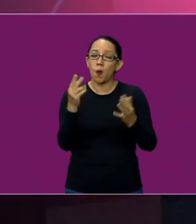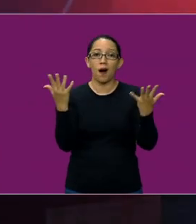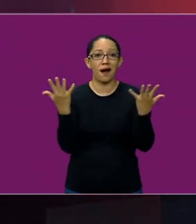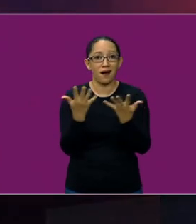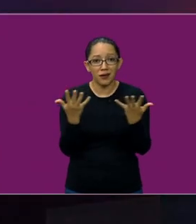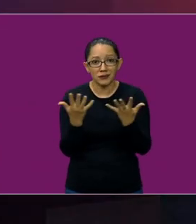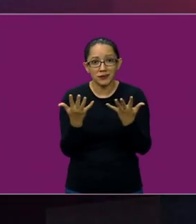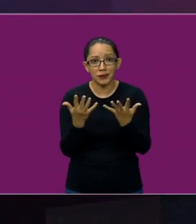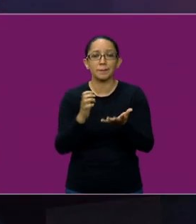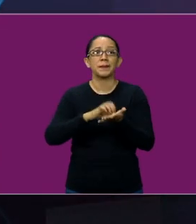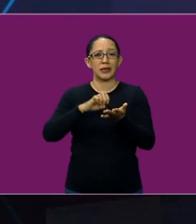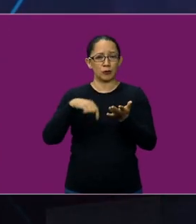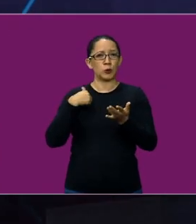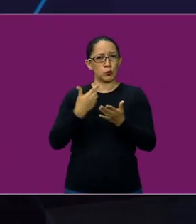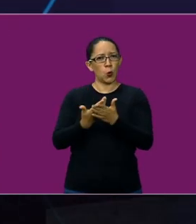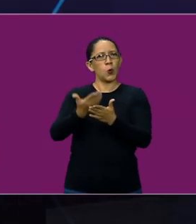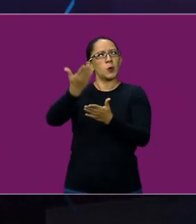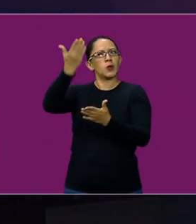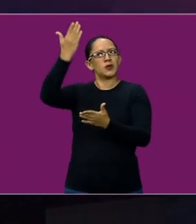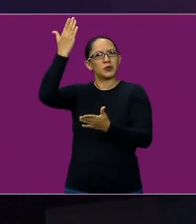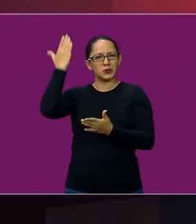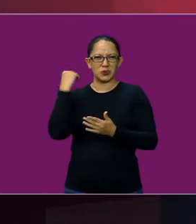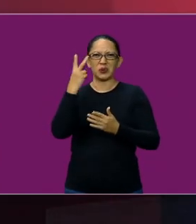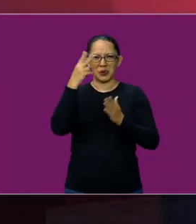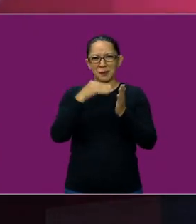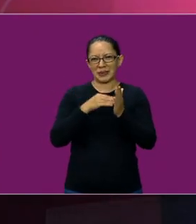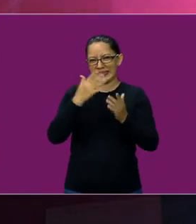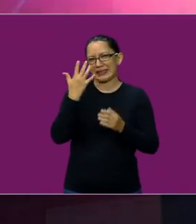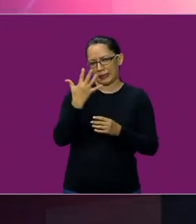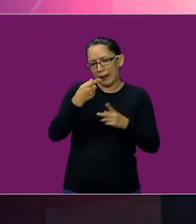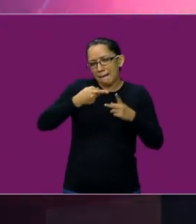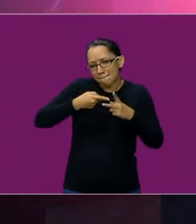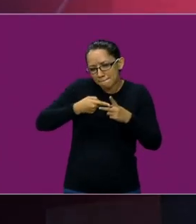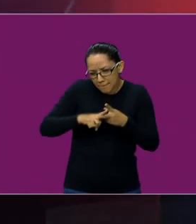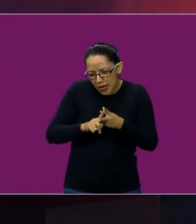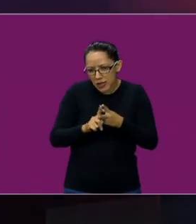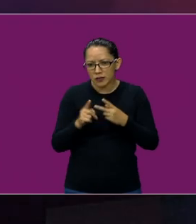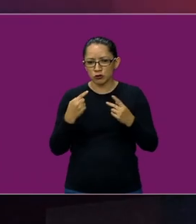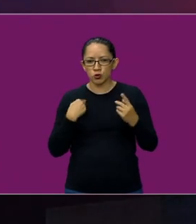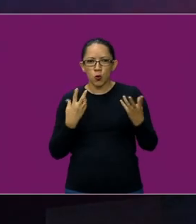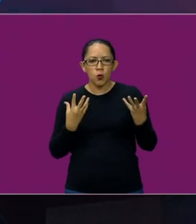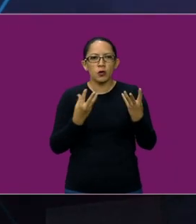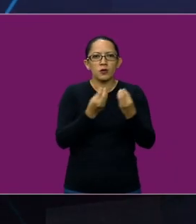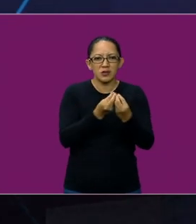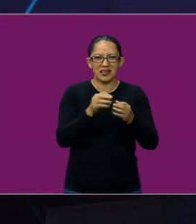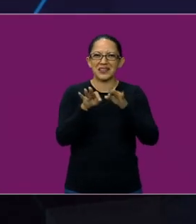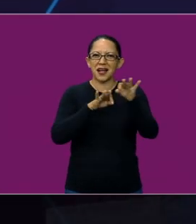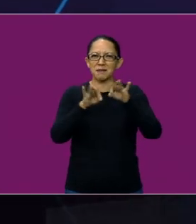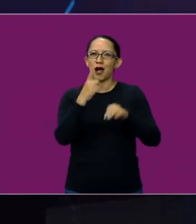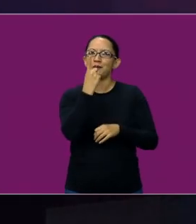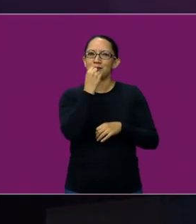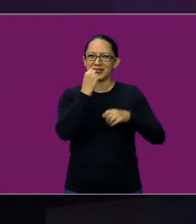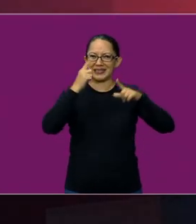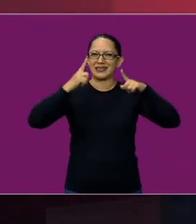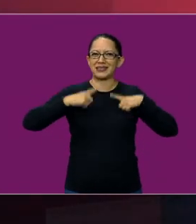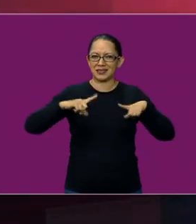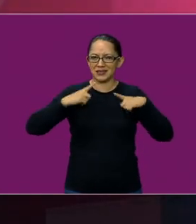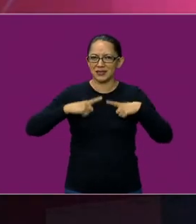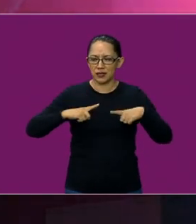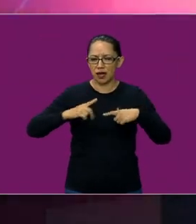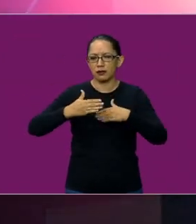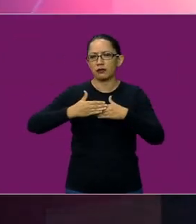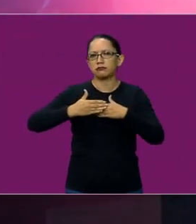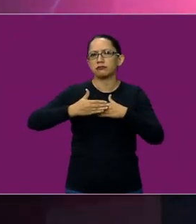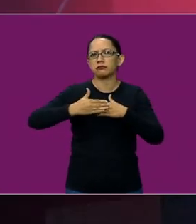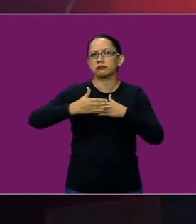apoyo primeramente a la Procuraduría, en ese tiempo ahora a Fiscalía, del 95 al 2002, que ya me contrataron,